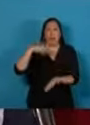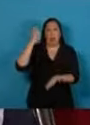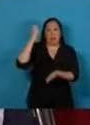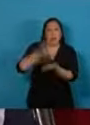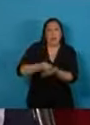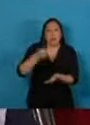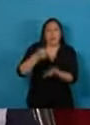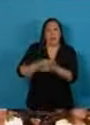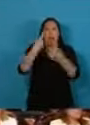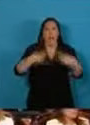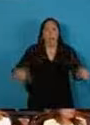se han asumido.